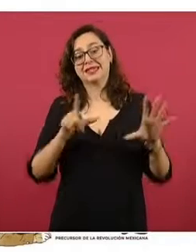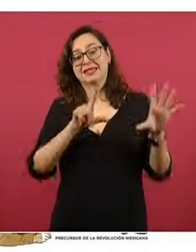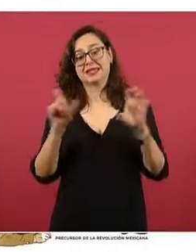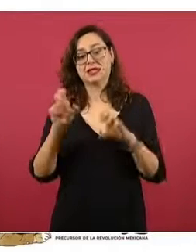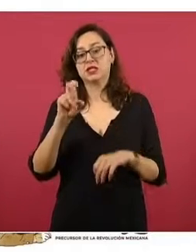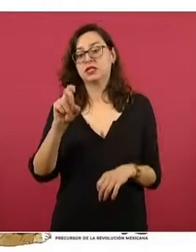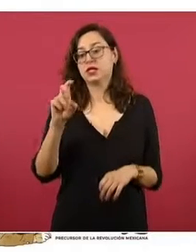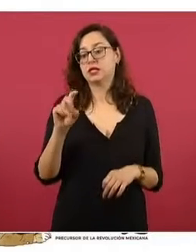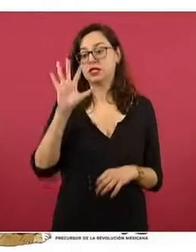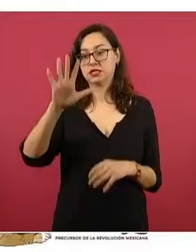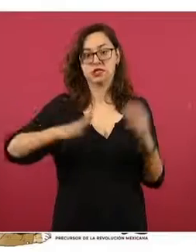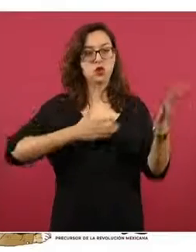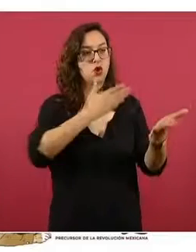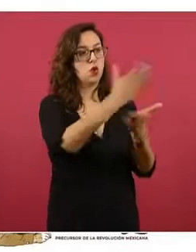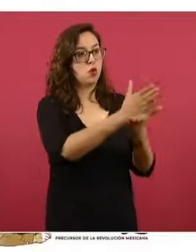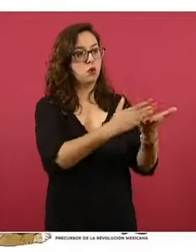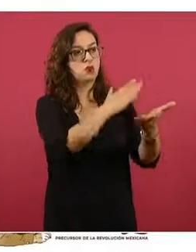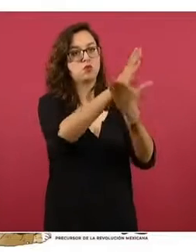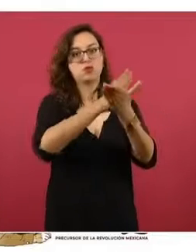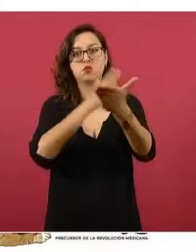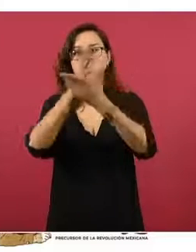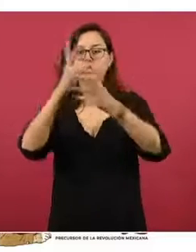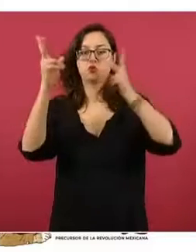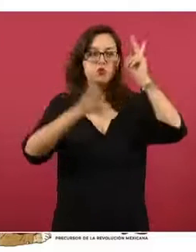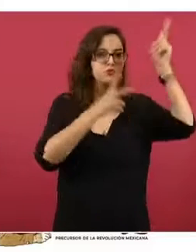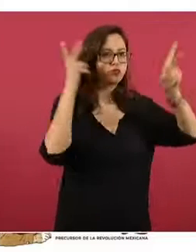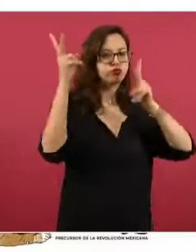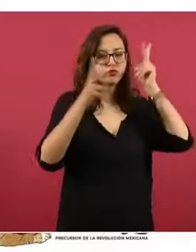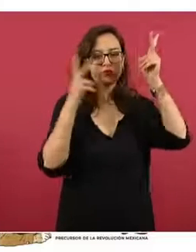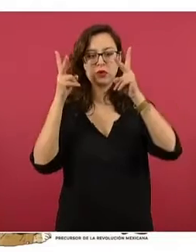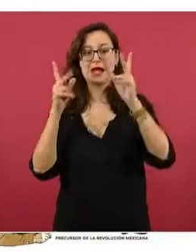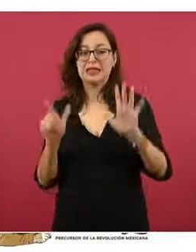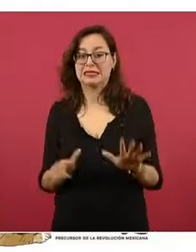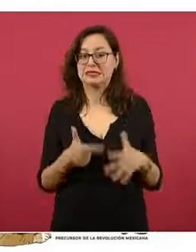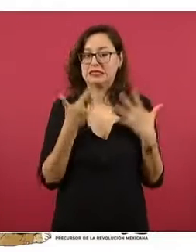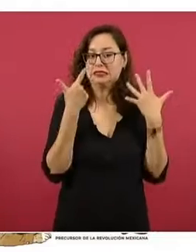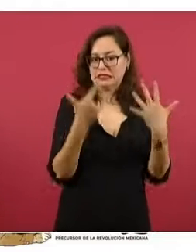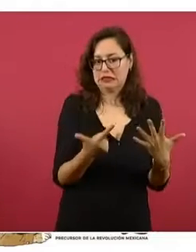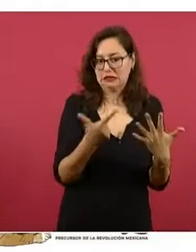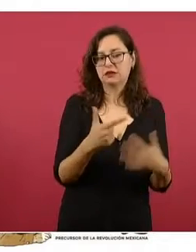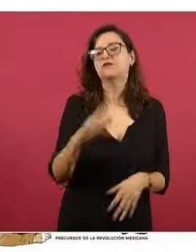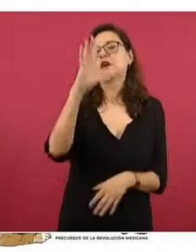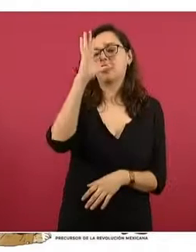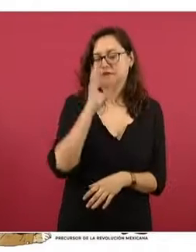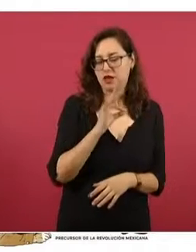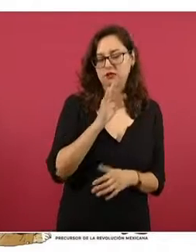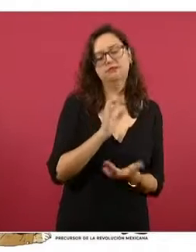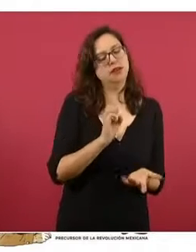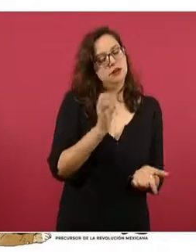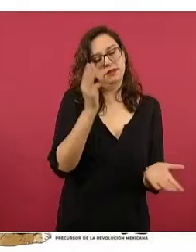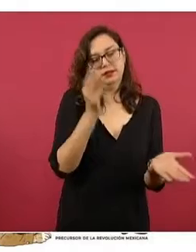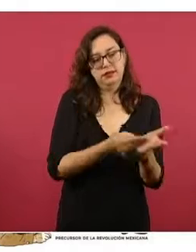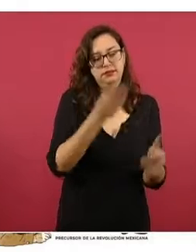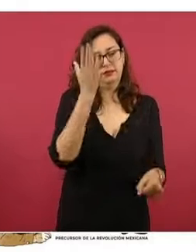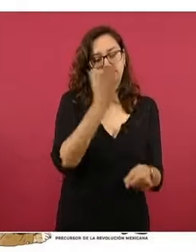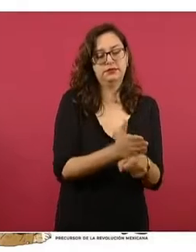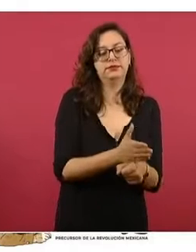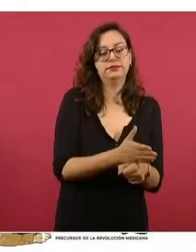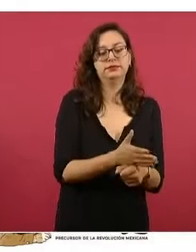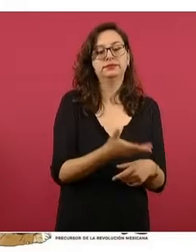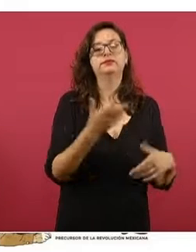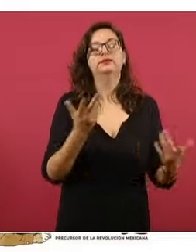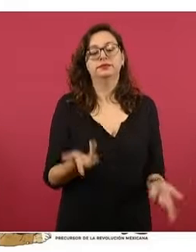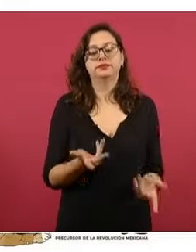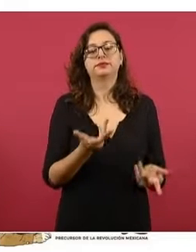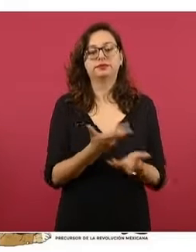visitas o verificaciones, siete pocas afortunadamente resultaron con infracciones, aunque encontramos